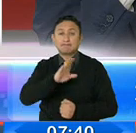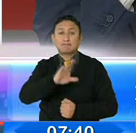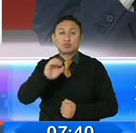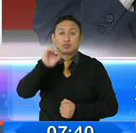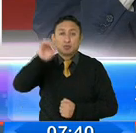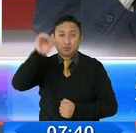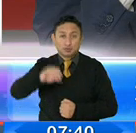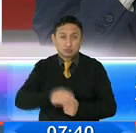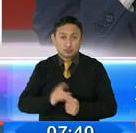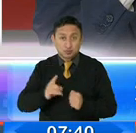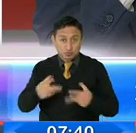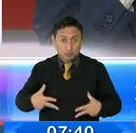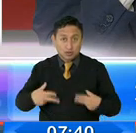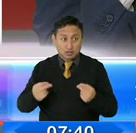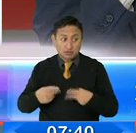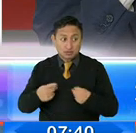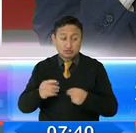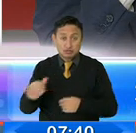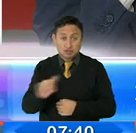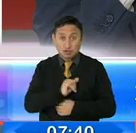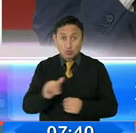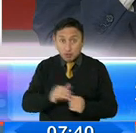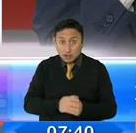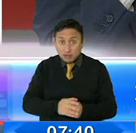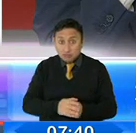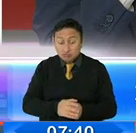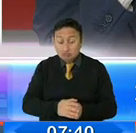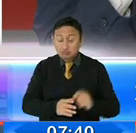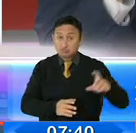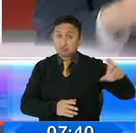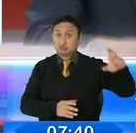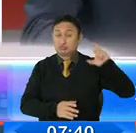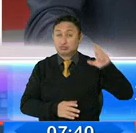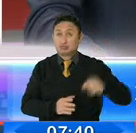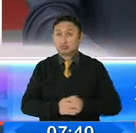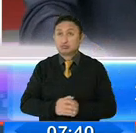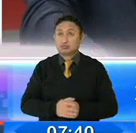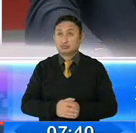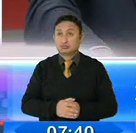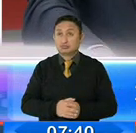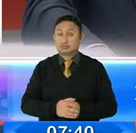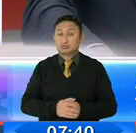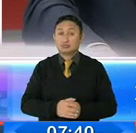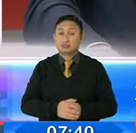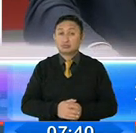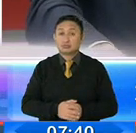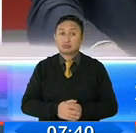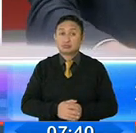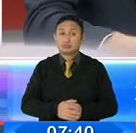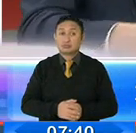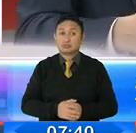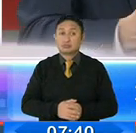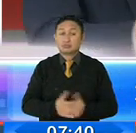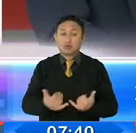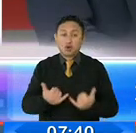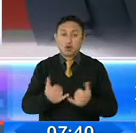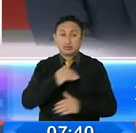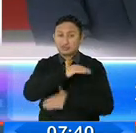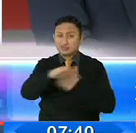y los gastos siguen siendo exactamente los mismos y en algunos, y no en algunos de los casos, en todos los casos se ha incrementado por el,